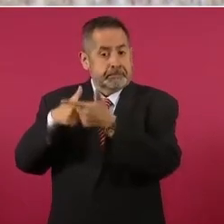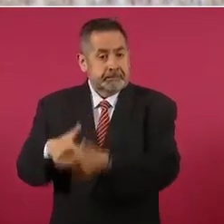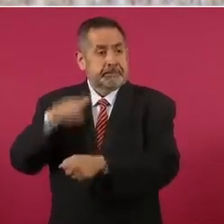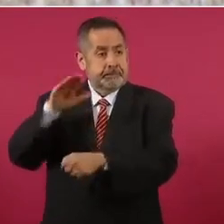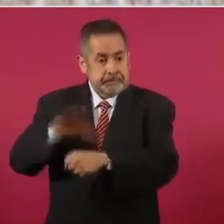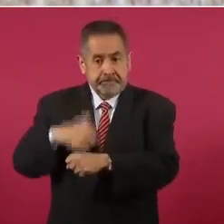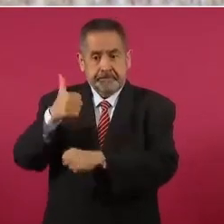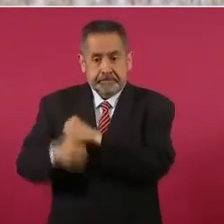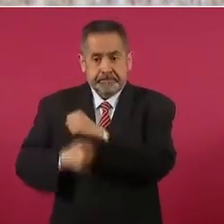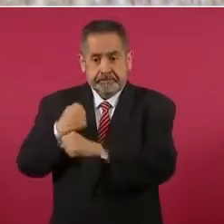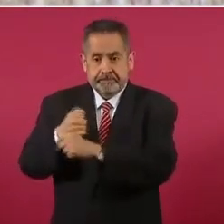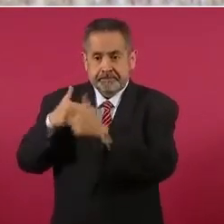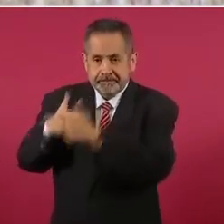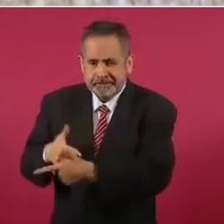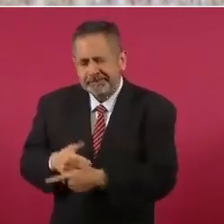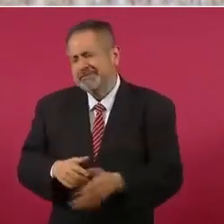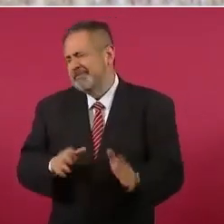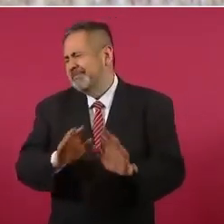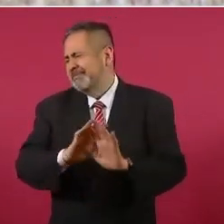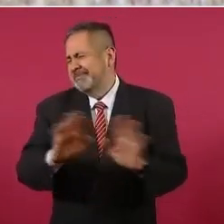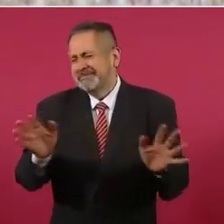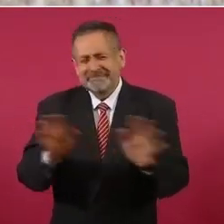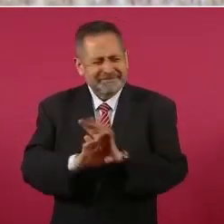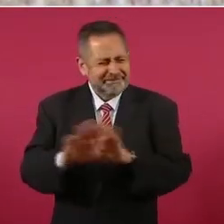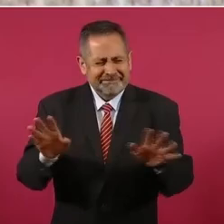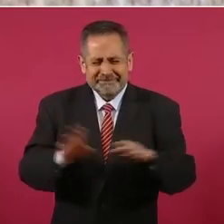Pues que no se deje engañar la gente,